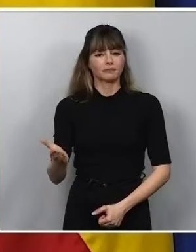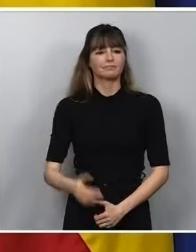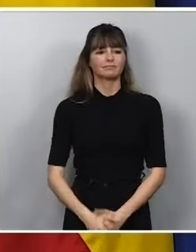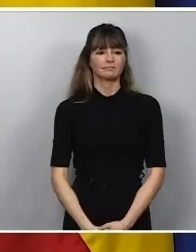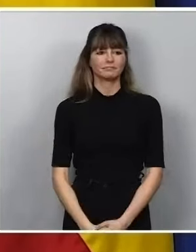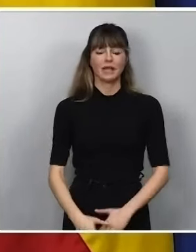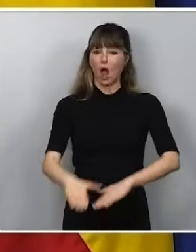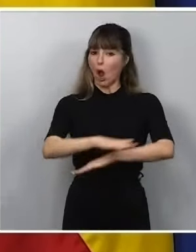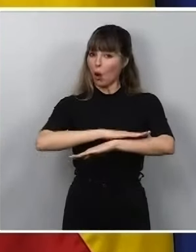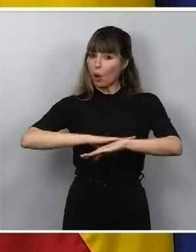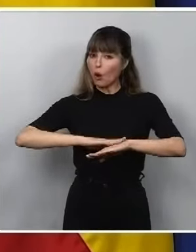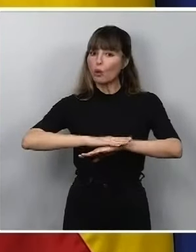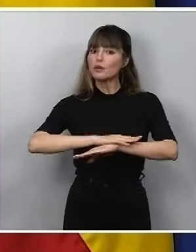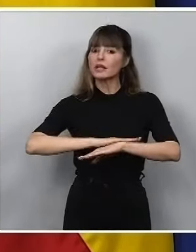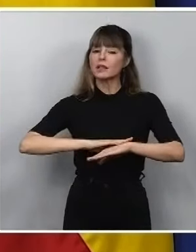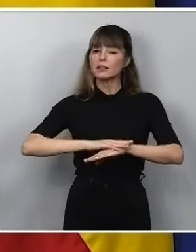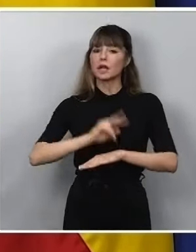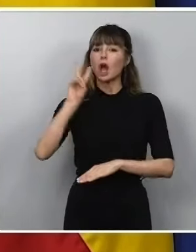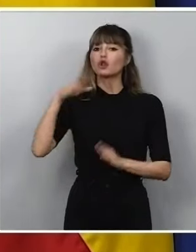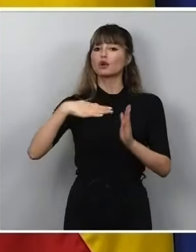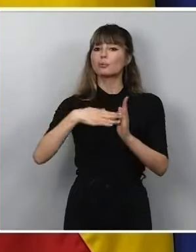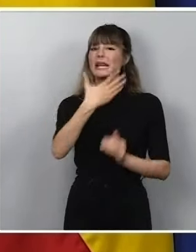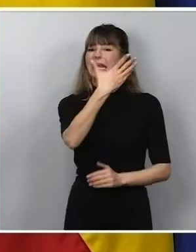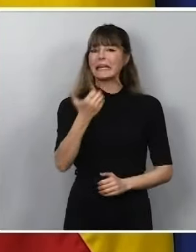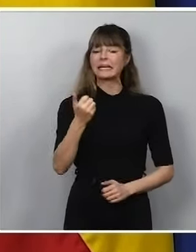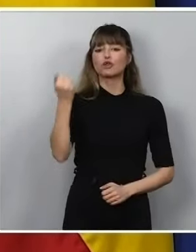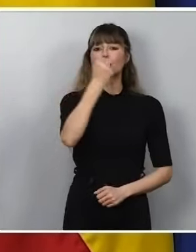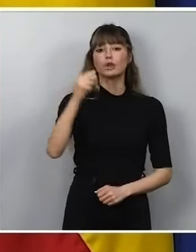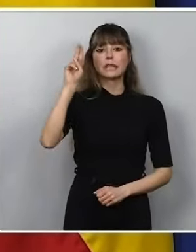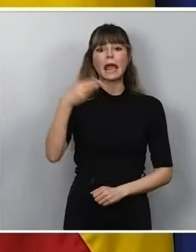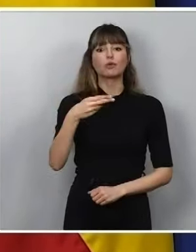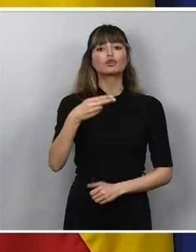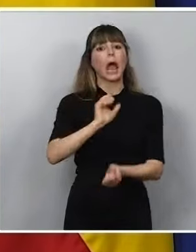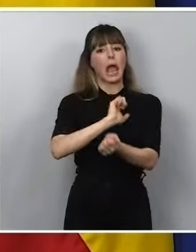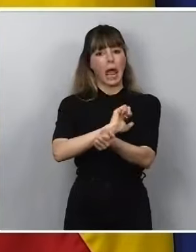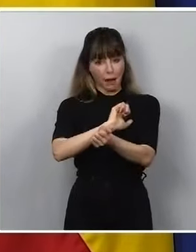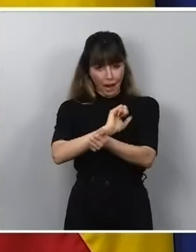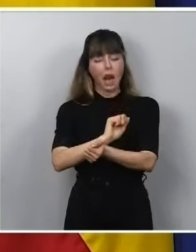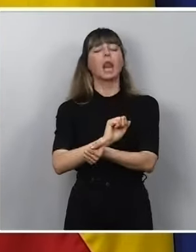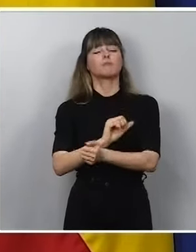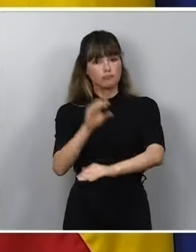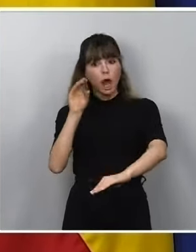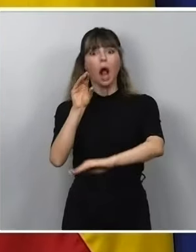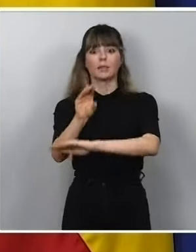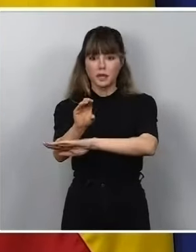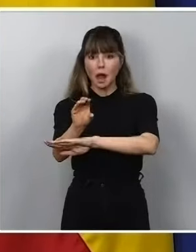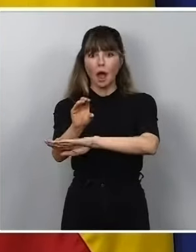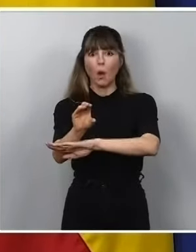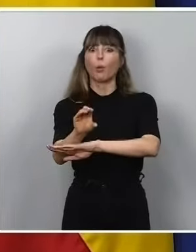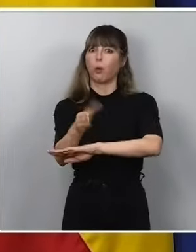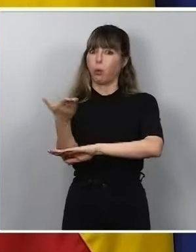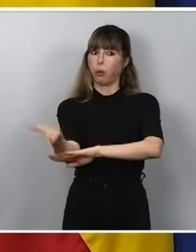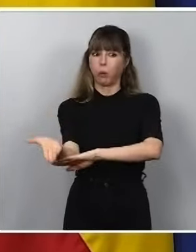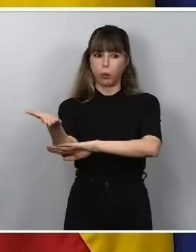El Gobierno va a llegar a los 2.500 millones de euros en avales. Es una cantidad muy